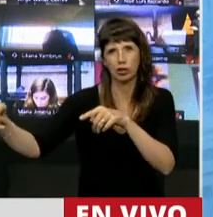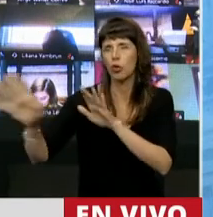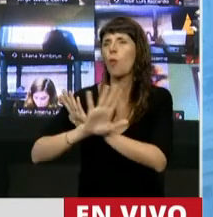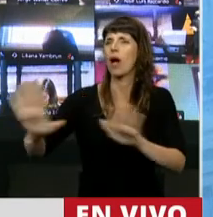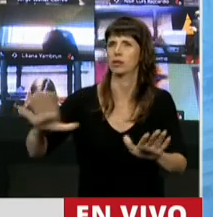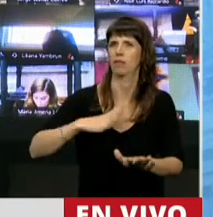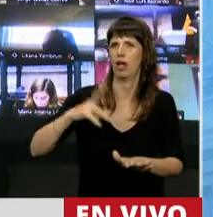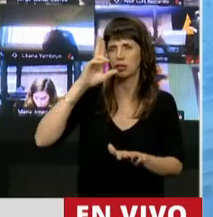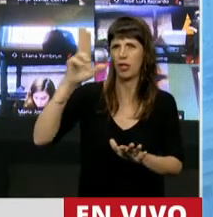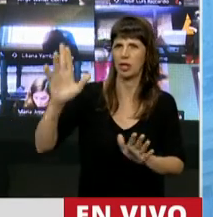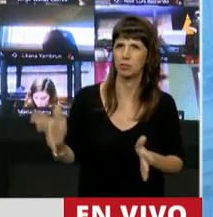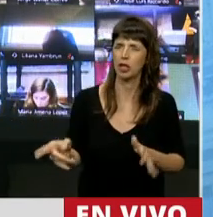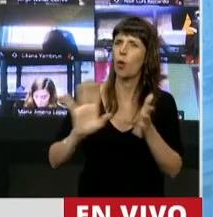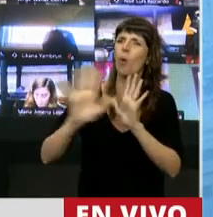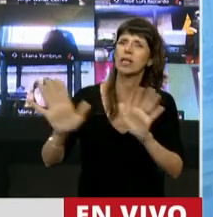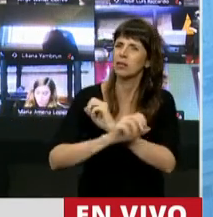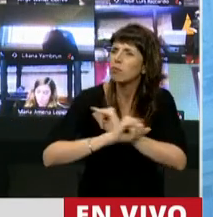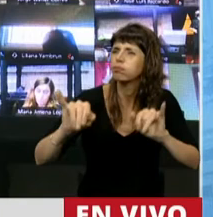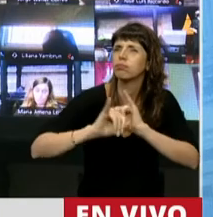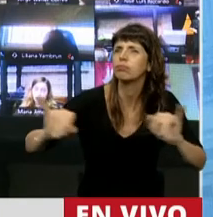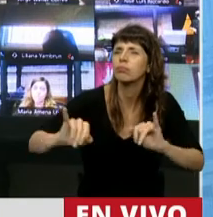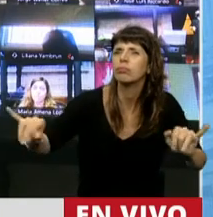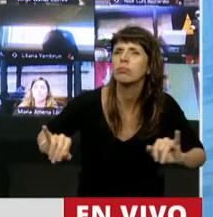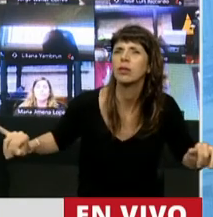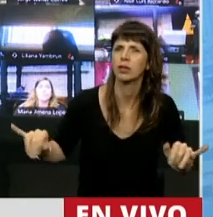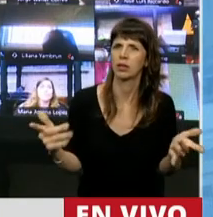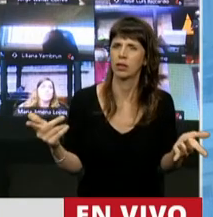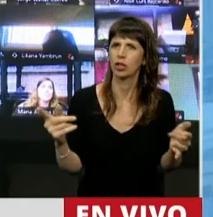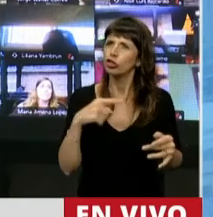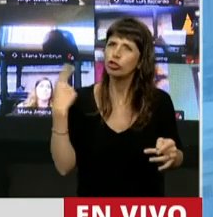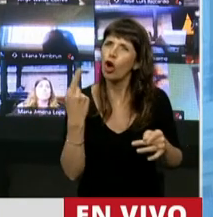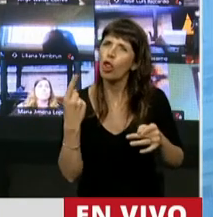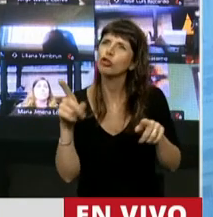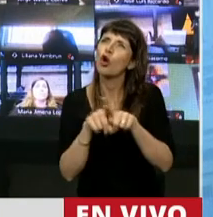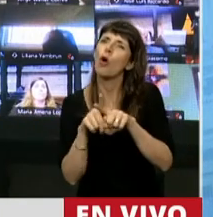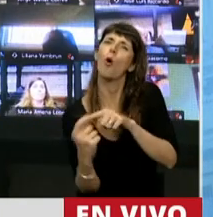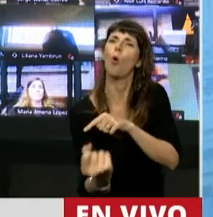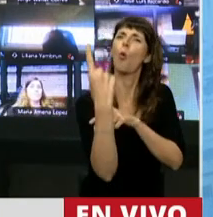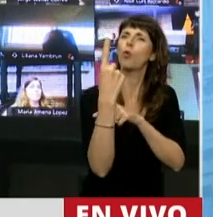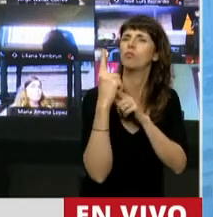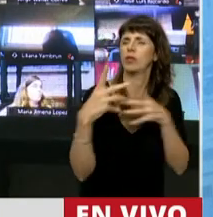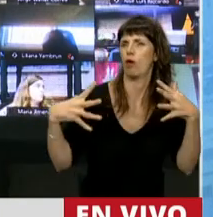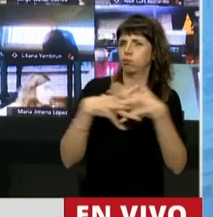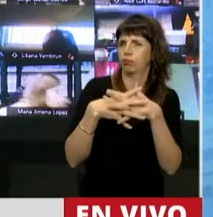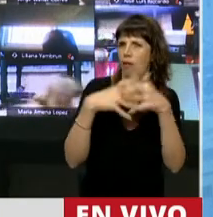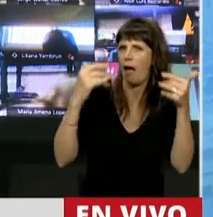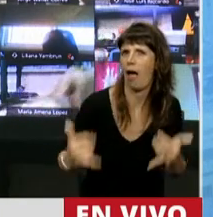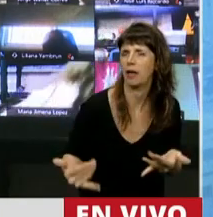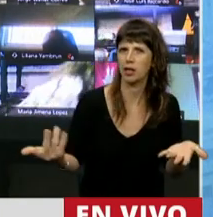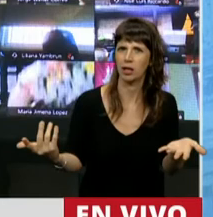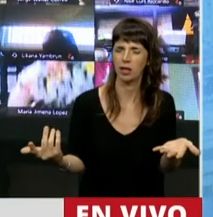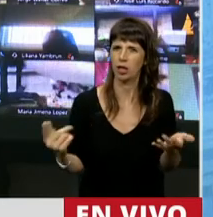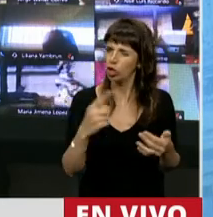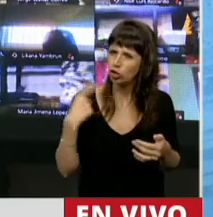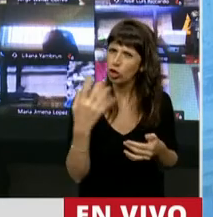Basta de spot publicitarios diciendo que todos somos uno. Que todos tenemos... Ya termino. Que todos debemos